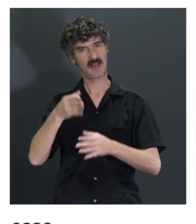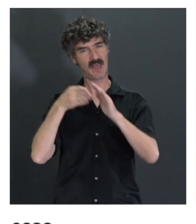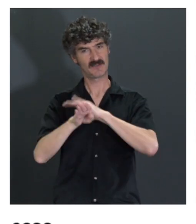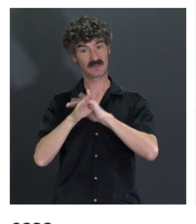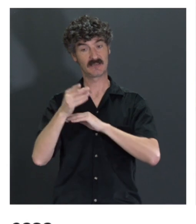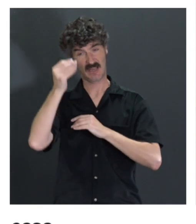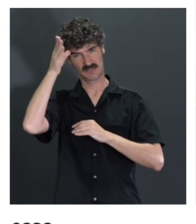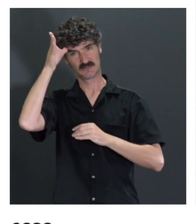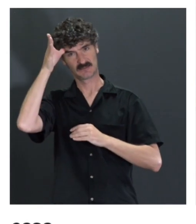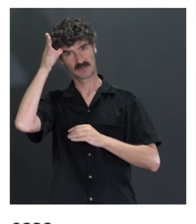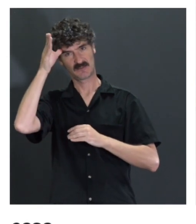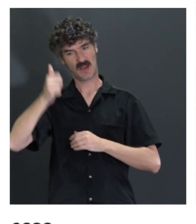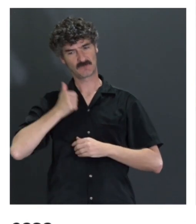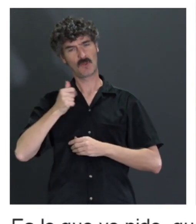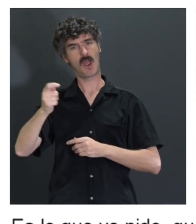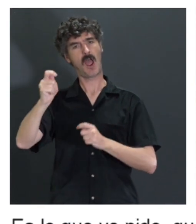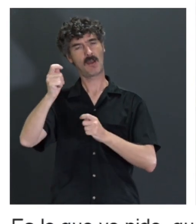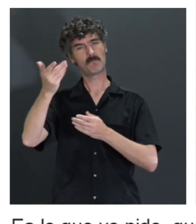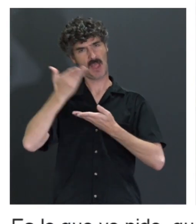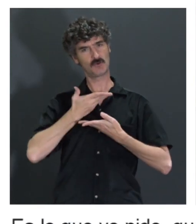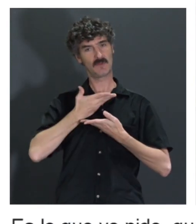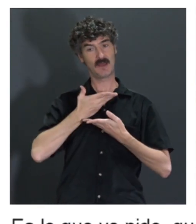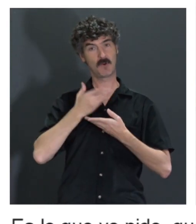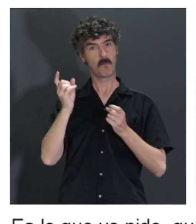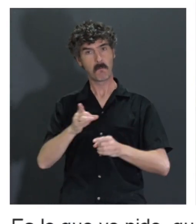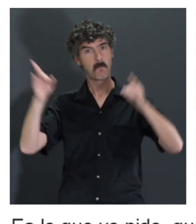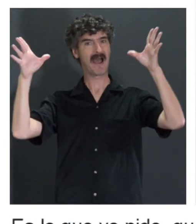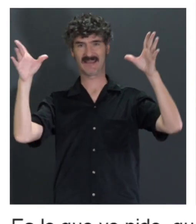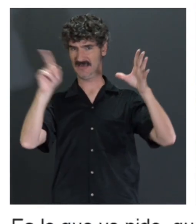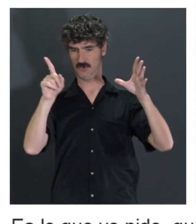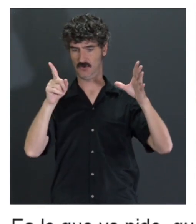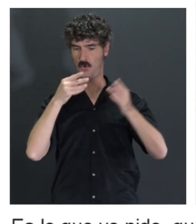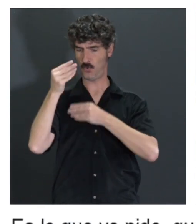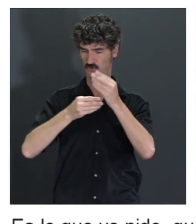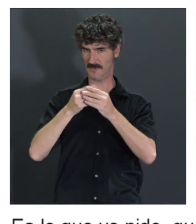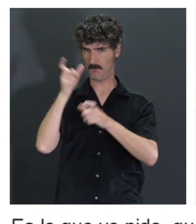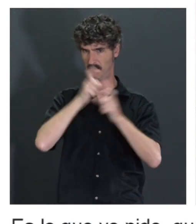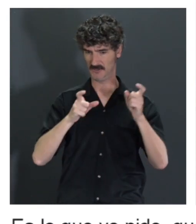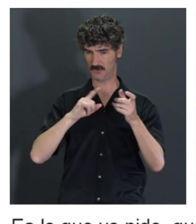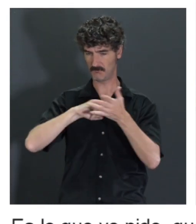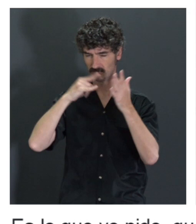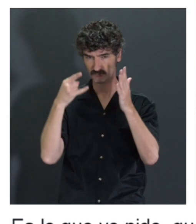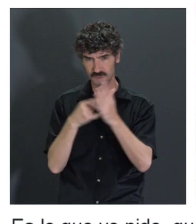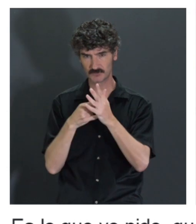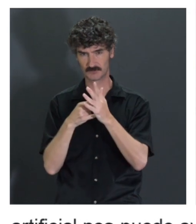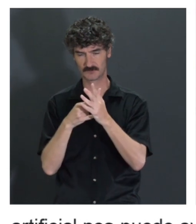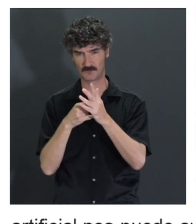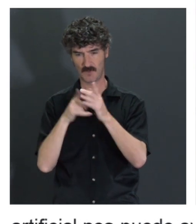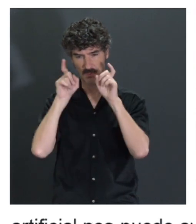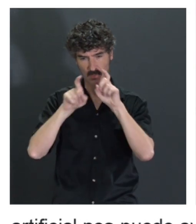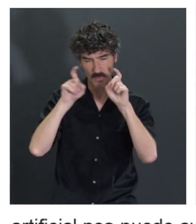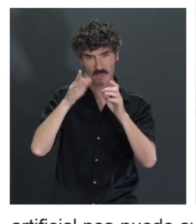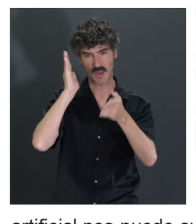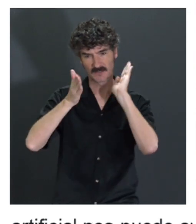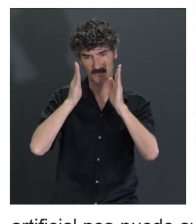puede ayudar a lograr esa accesibilidad pero no por arte de magia utilizando a personas detrás personas que realmente entienden lo que están haciendo y